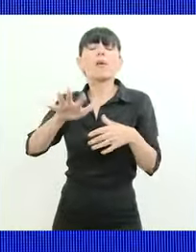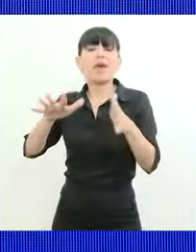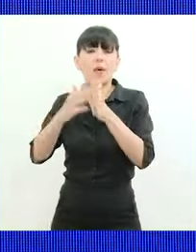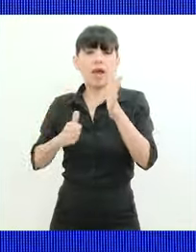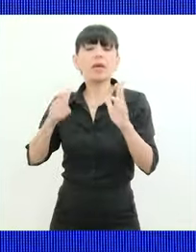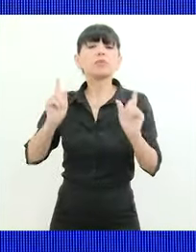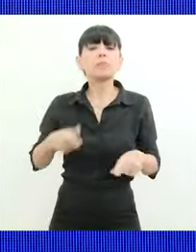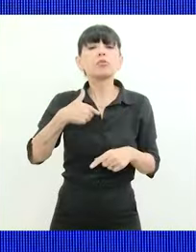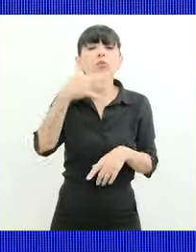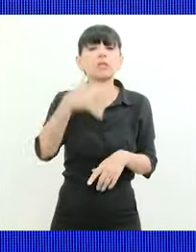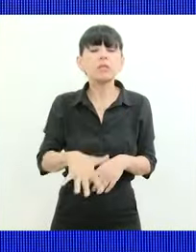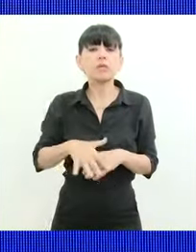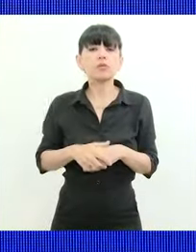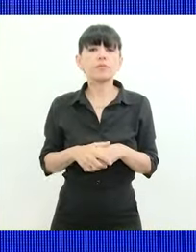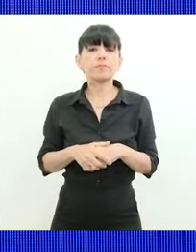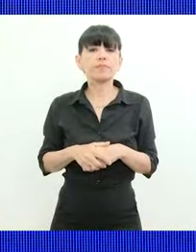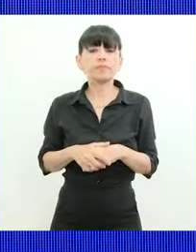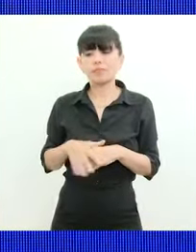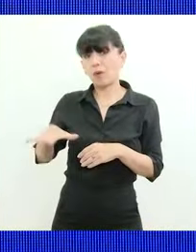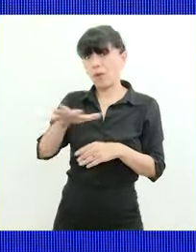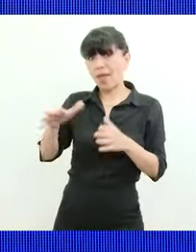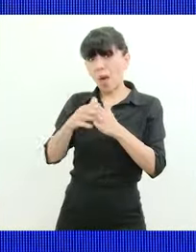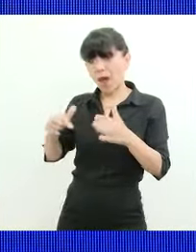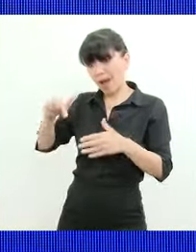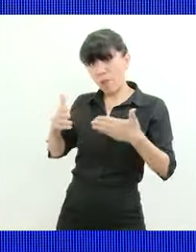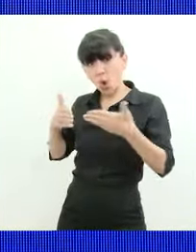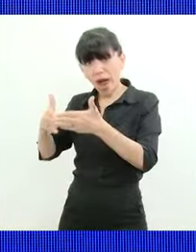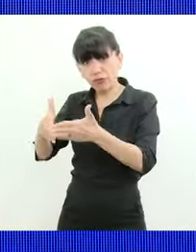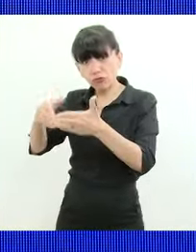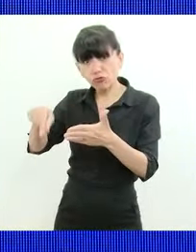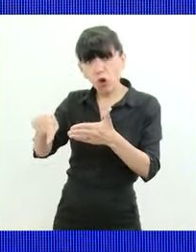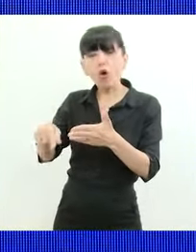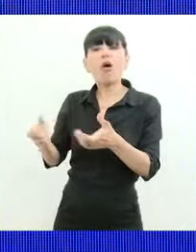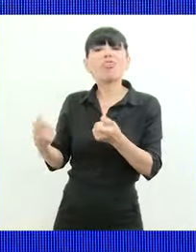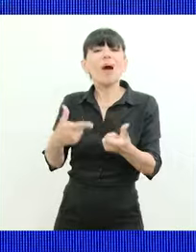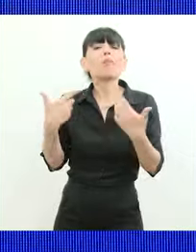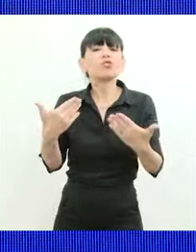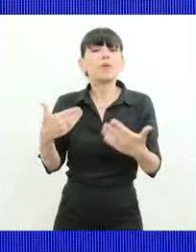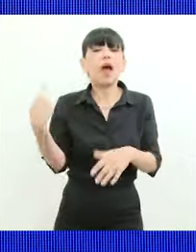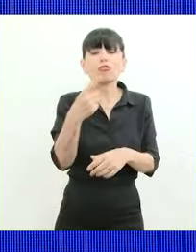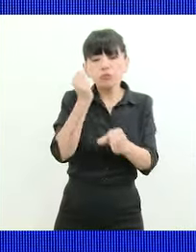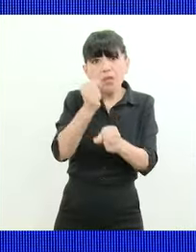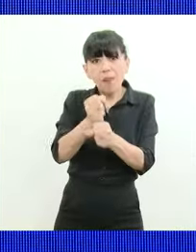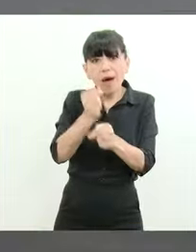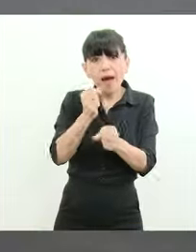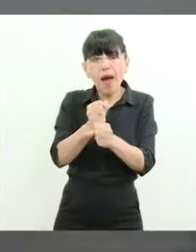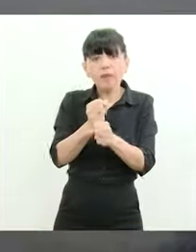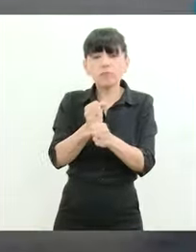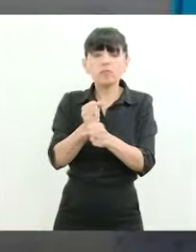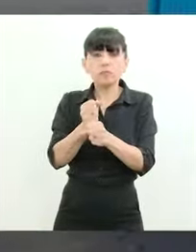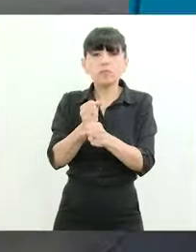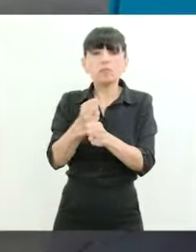además la enorme capacidad del puerto de Bahía Blanca nos permite trabajar con lo que son temporalmente